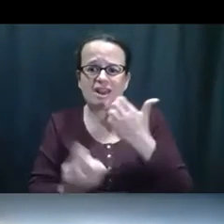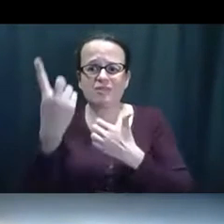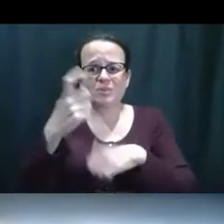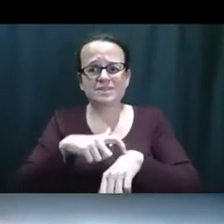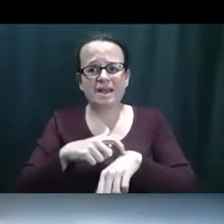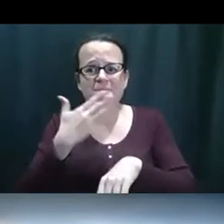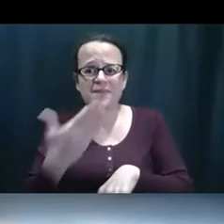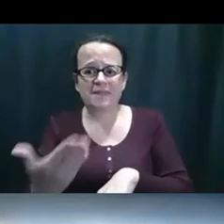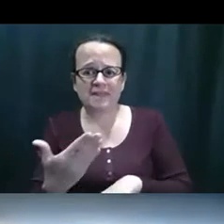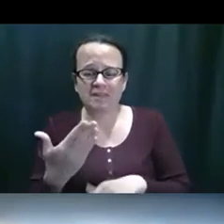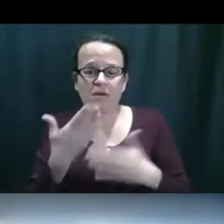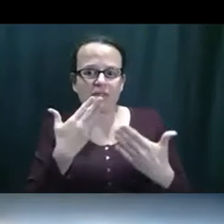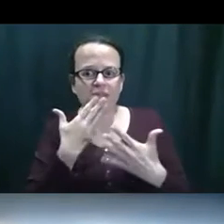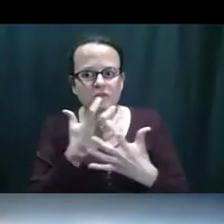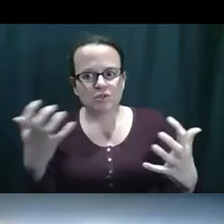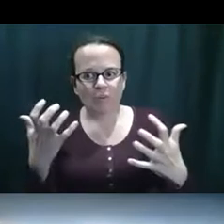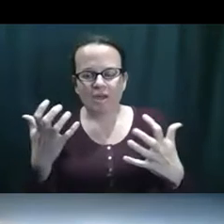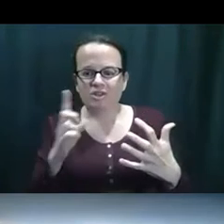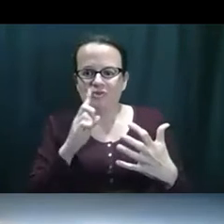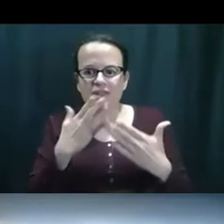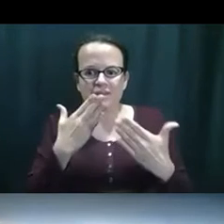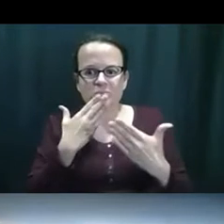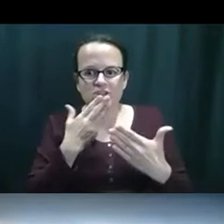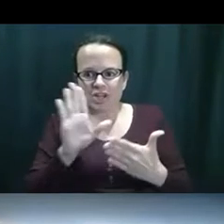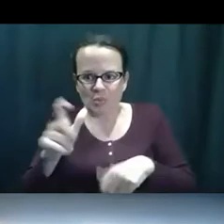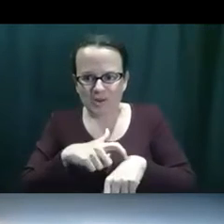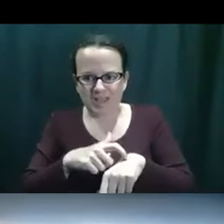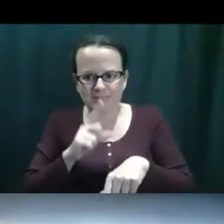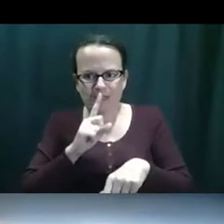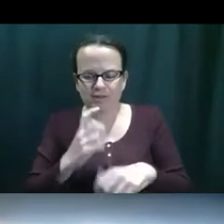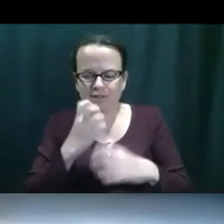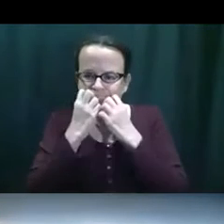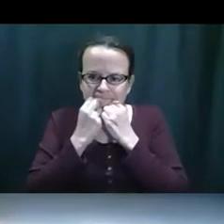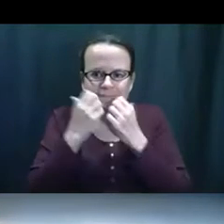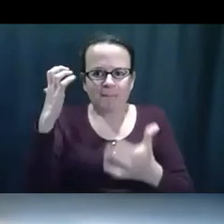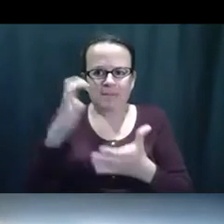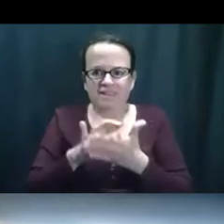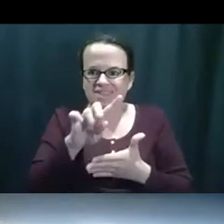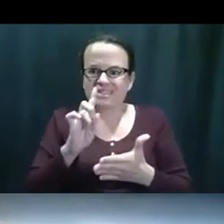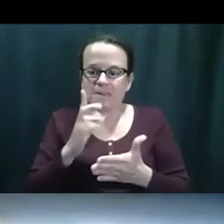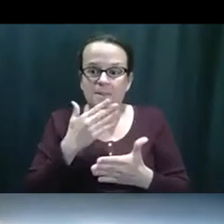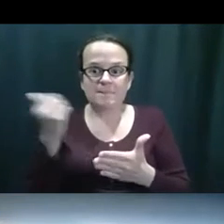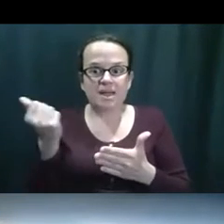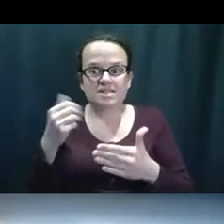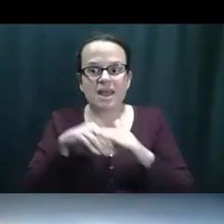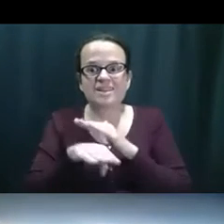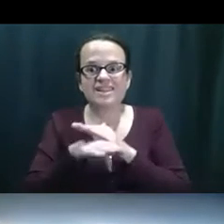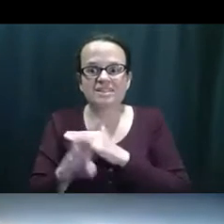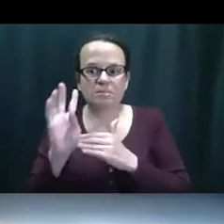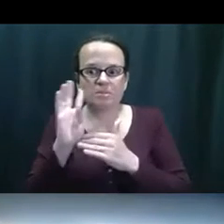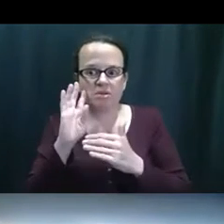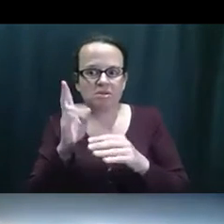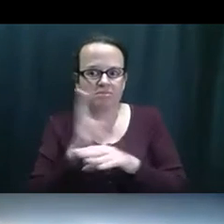Y aprecio todo el tiempo de todo el mundo. Así que muchas gracias, Teresa. Así apreciamos tu tiempo. Yo creo que es uno de los